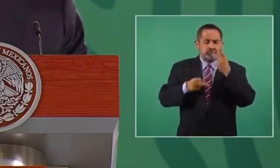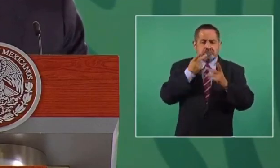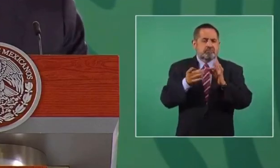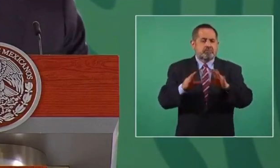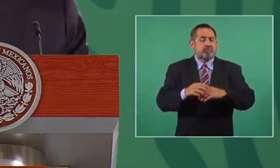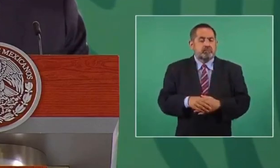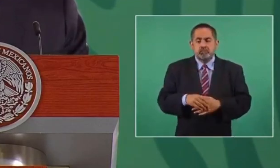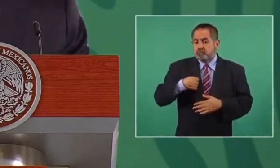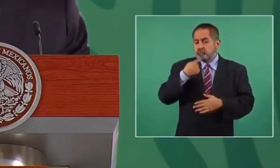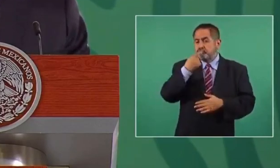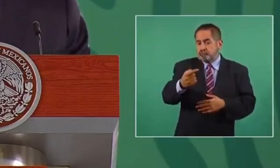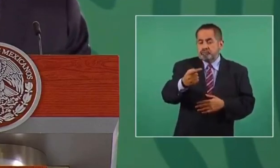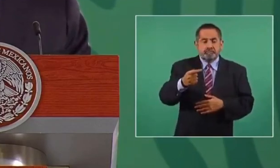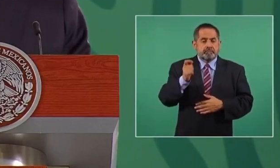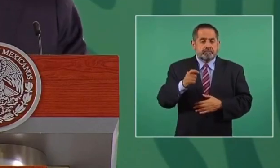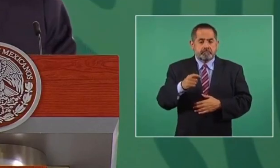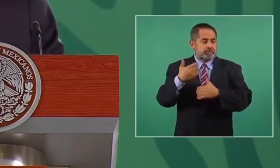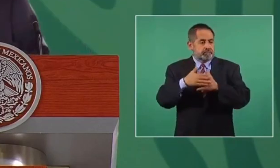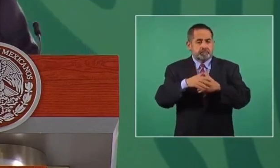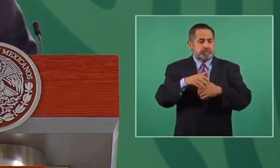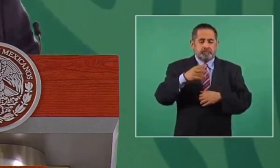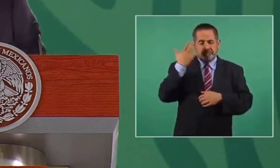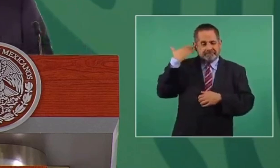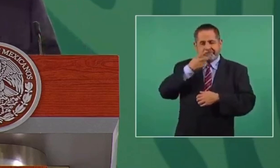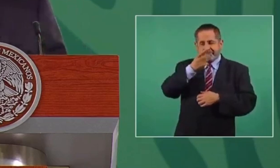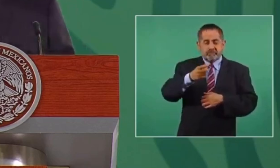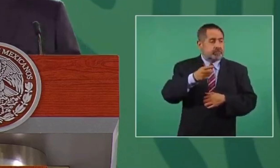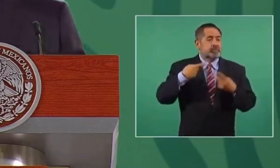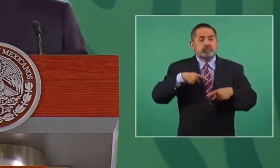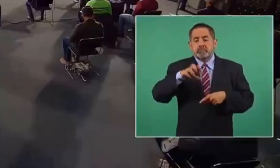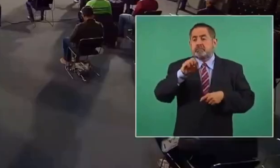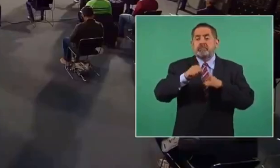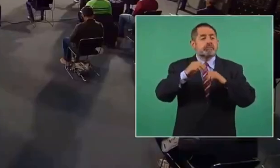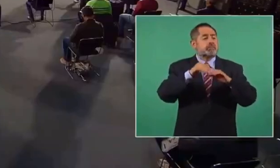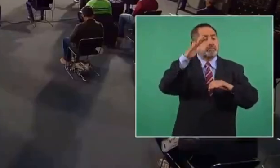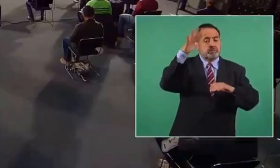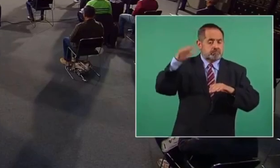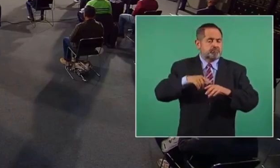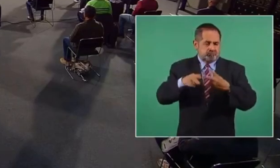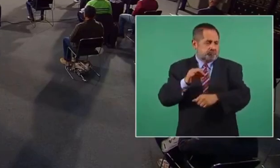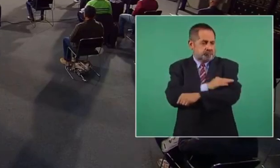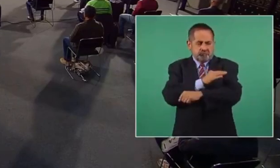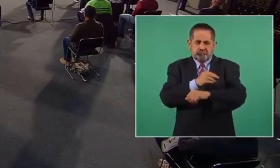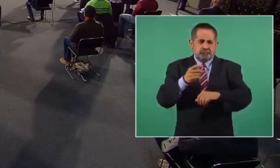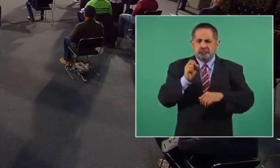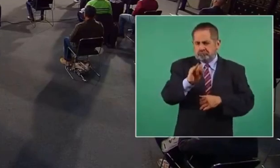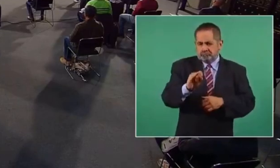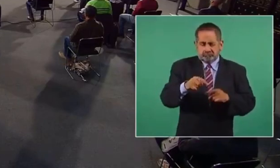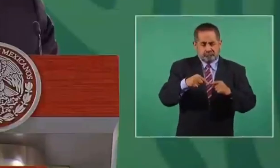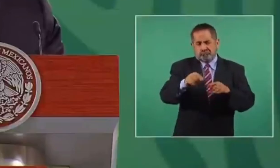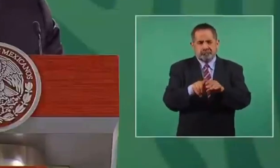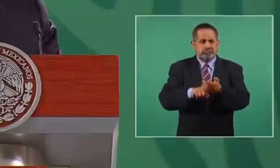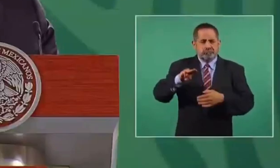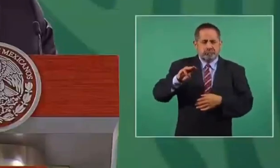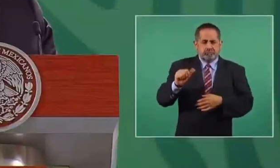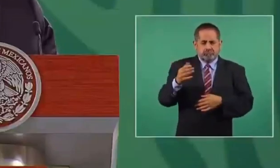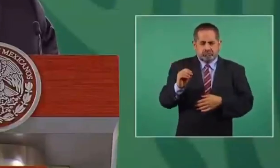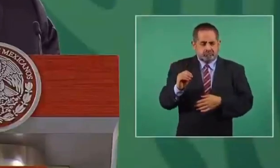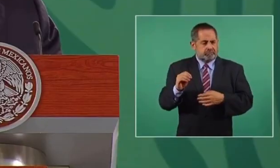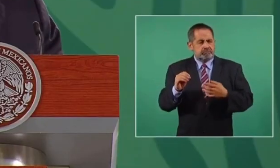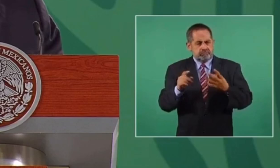Dijimos, vamos a tener vacunados a los mayores de 60 años a finales de mayo,